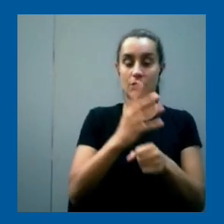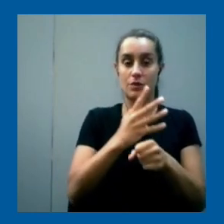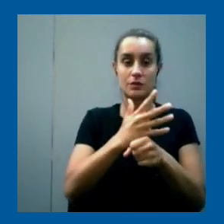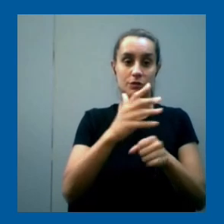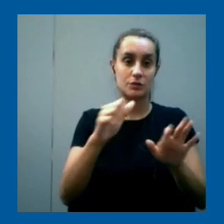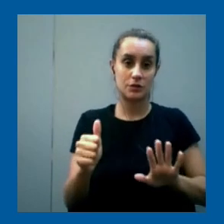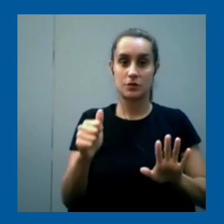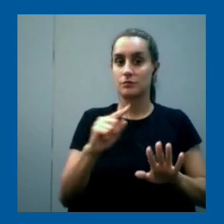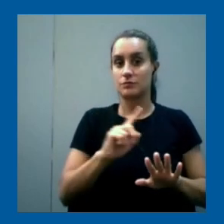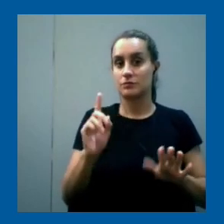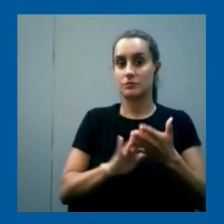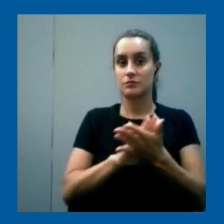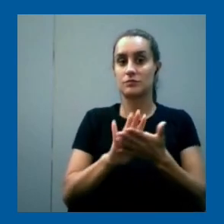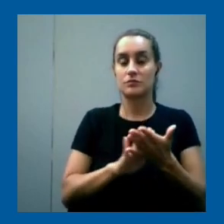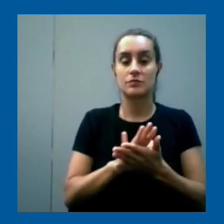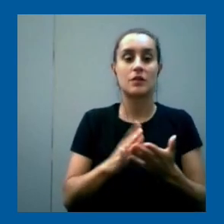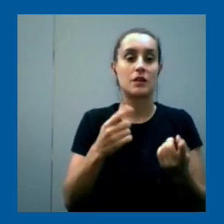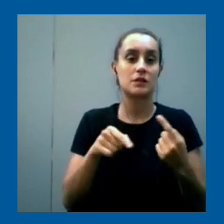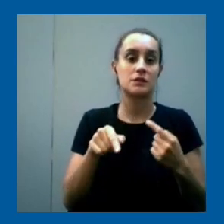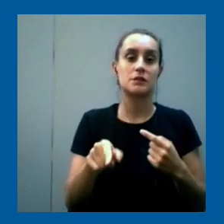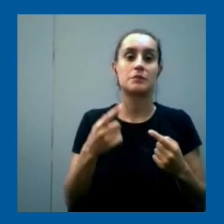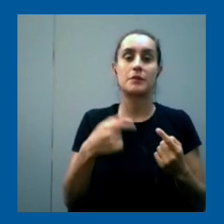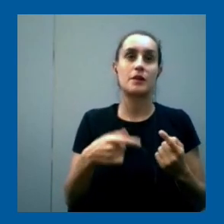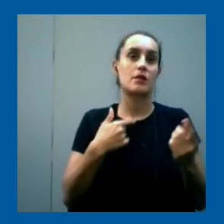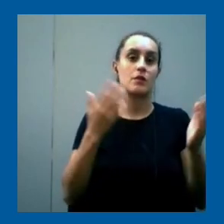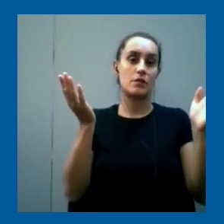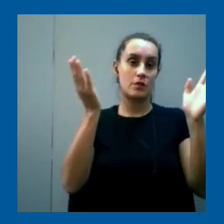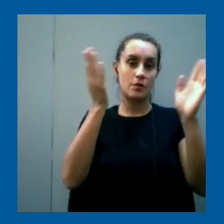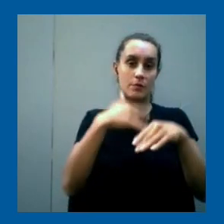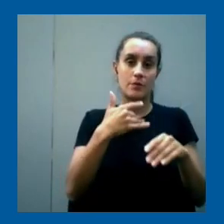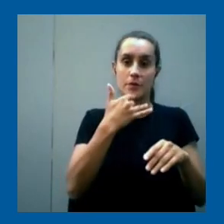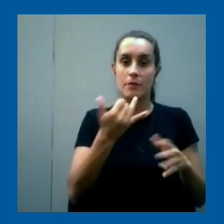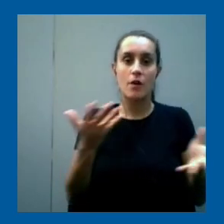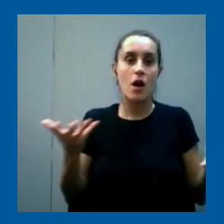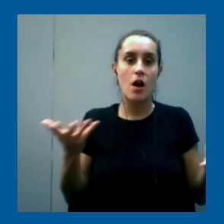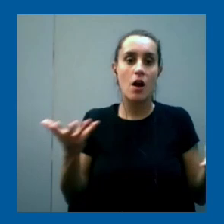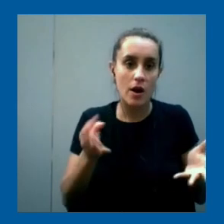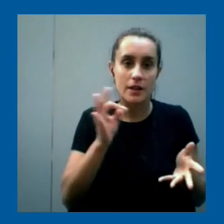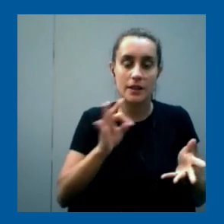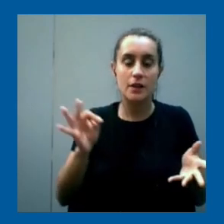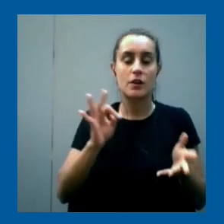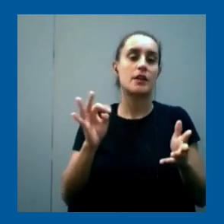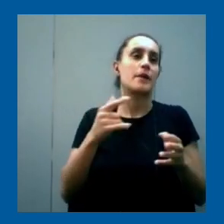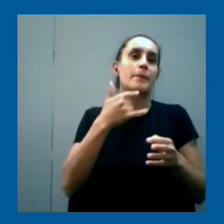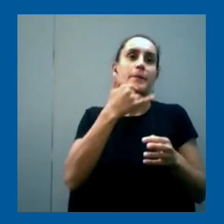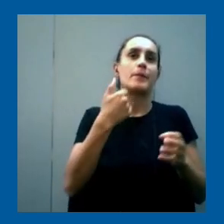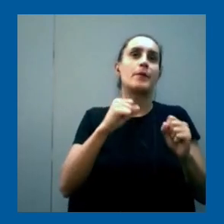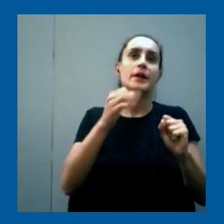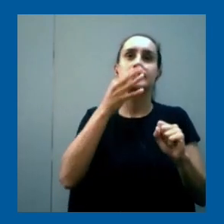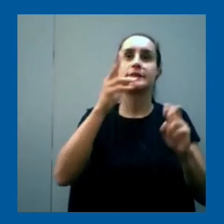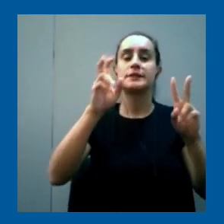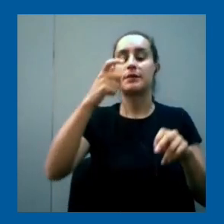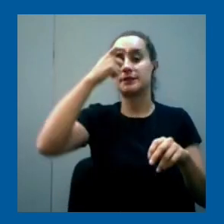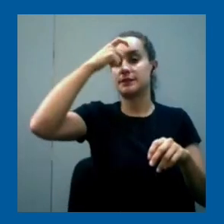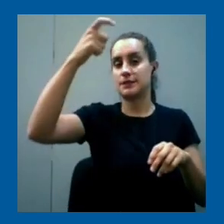no podemos digamos desde la teoría podríamos decir bueno en ciencia de la computación para bachillerato va a ser